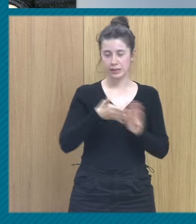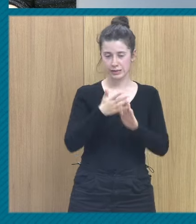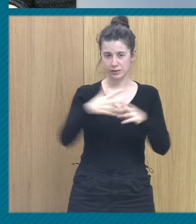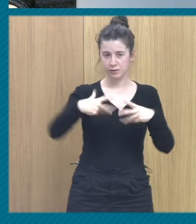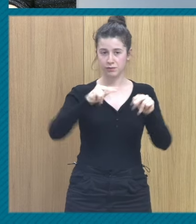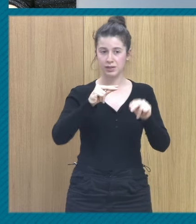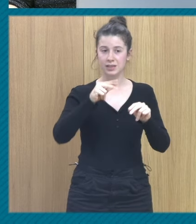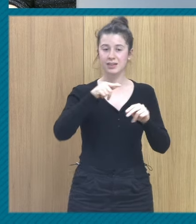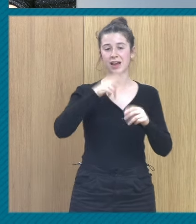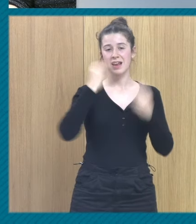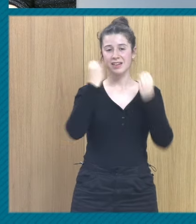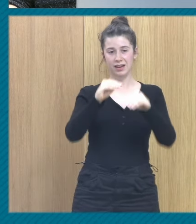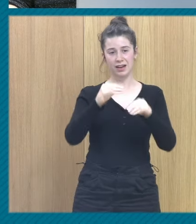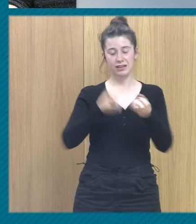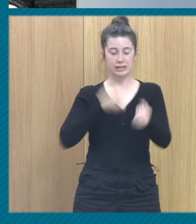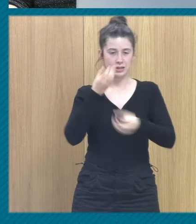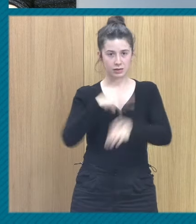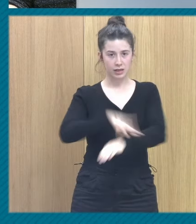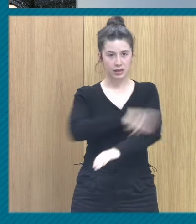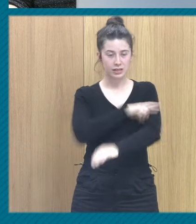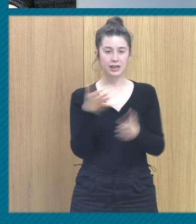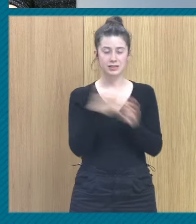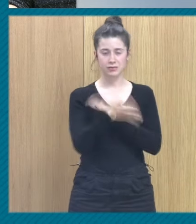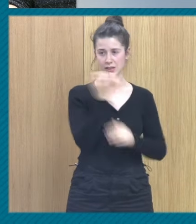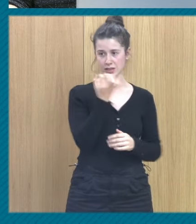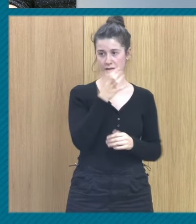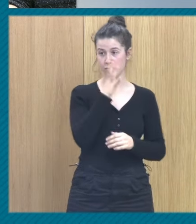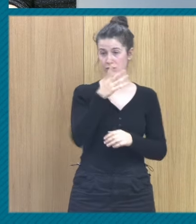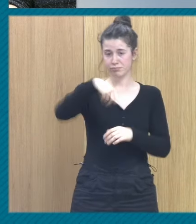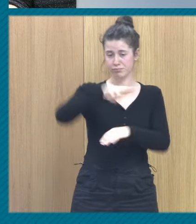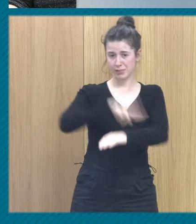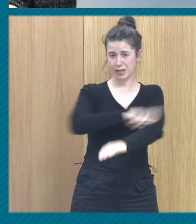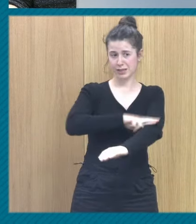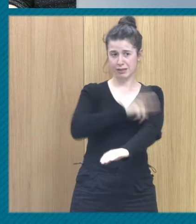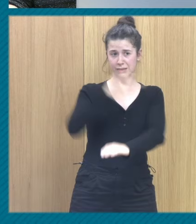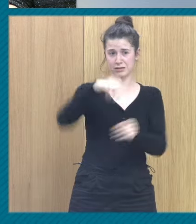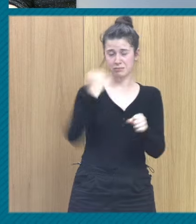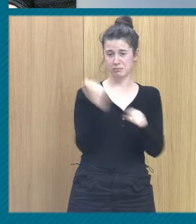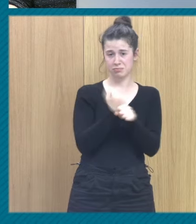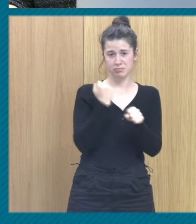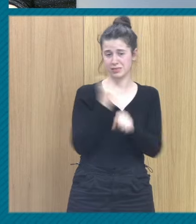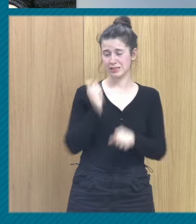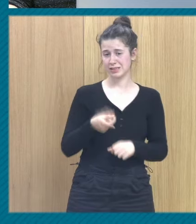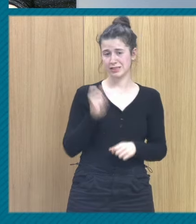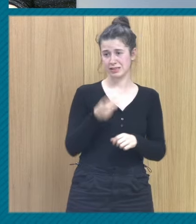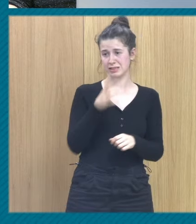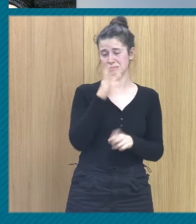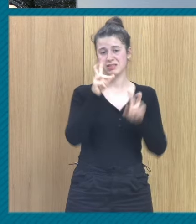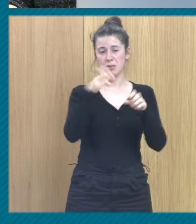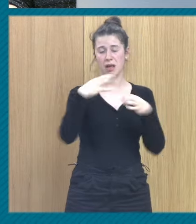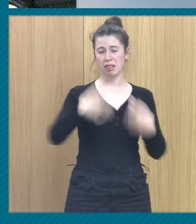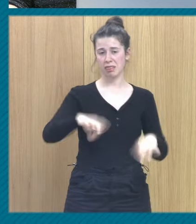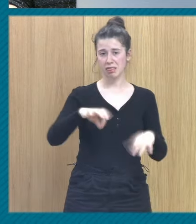narrativa resiliente porque la resiliencia es un concepto que todo el mundo trabaja ahora como si fuera cualquier cosa y